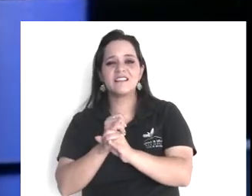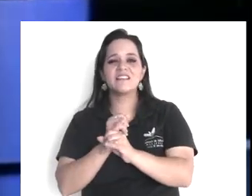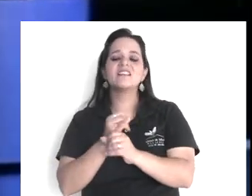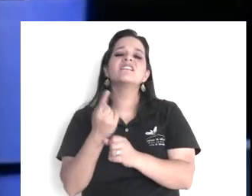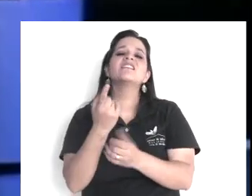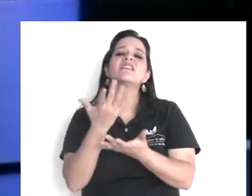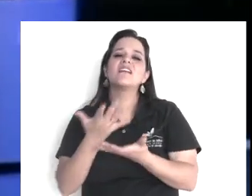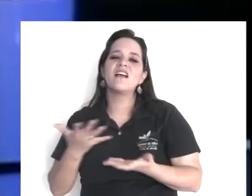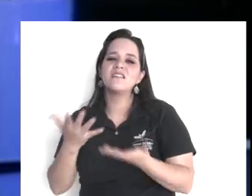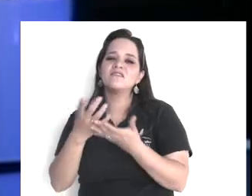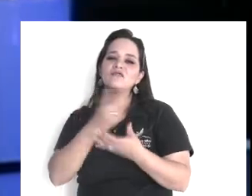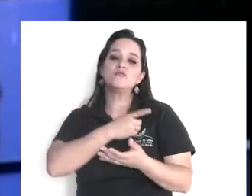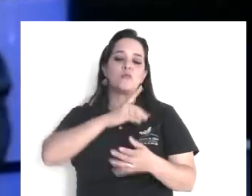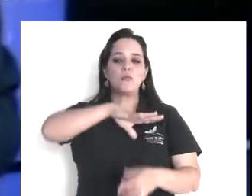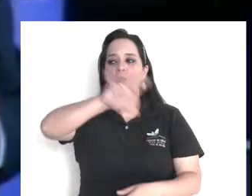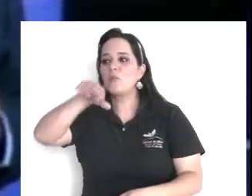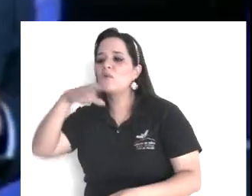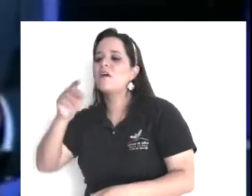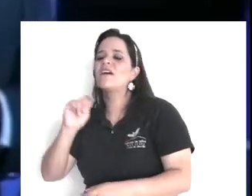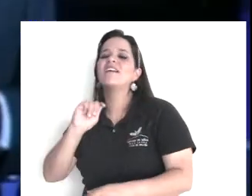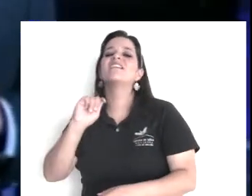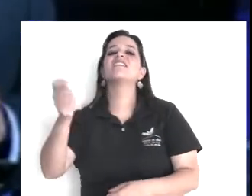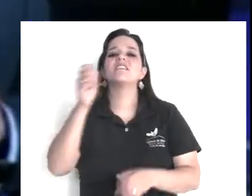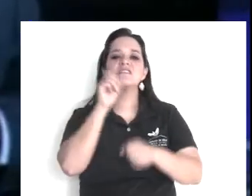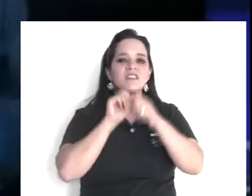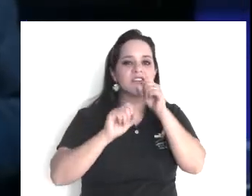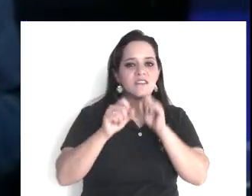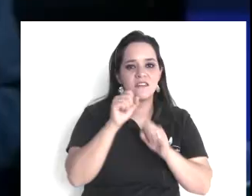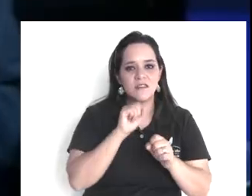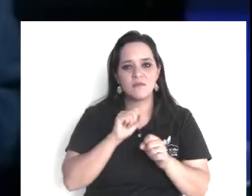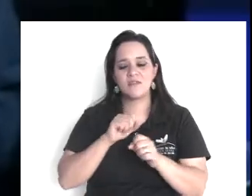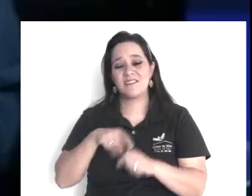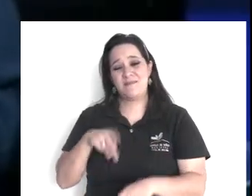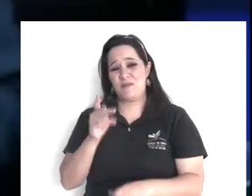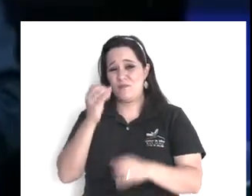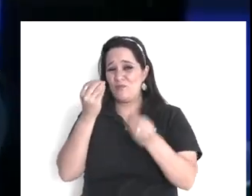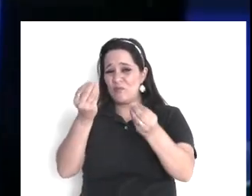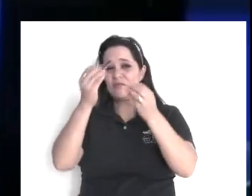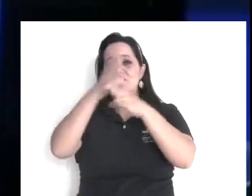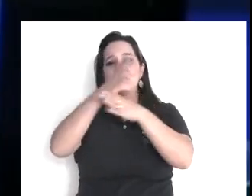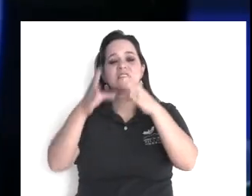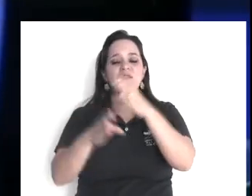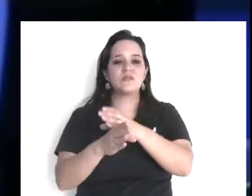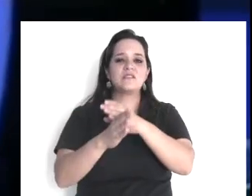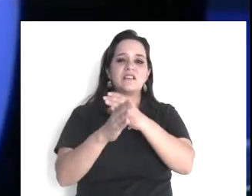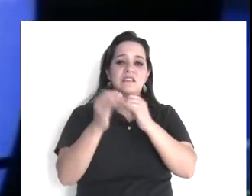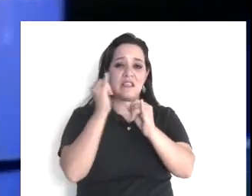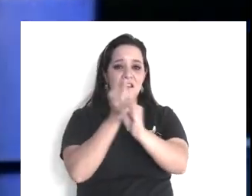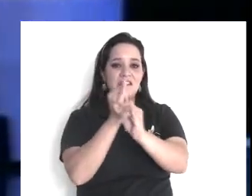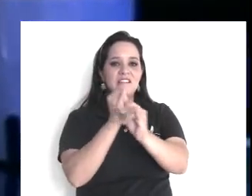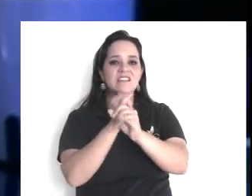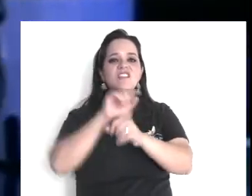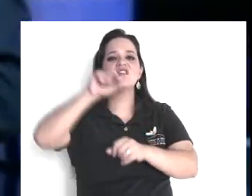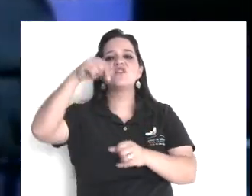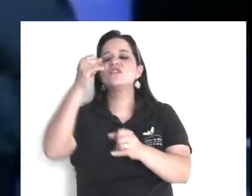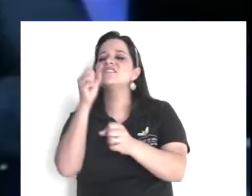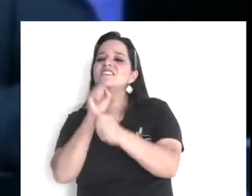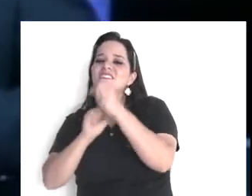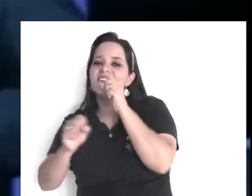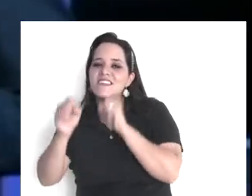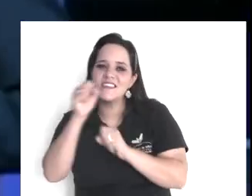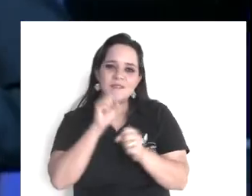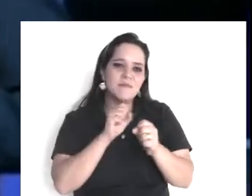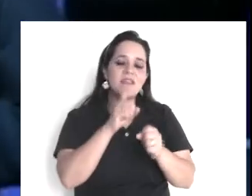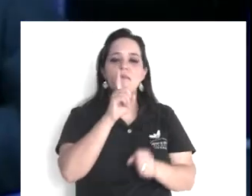pero créanme, lo que un gran porcentaje, de lo que usted va a encontrar en internet, son rumores, muchas veces son calumnias, son